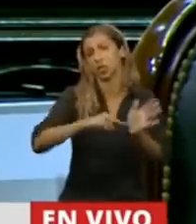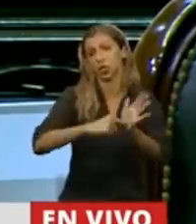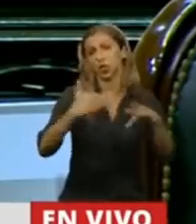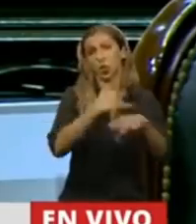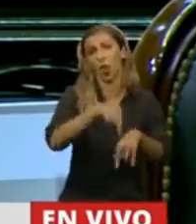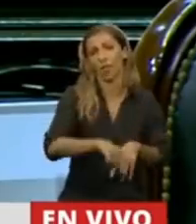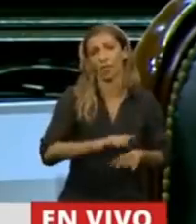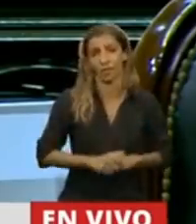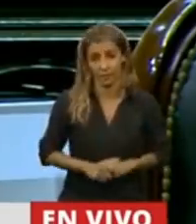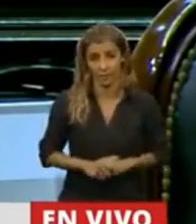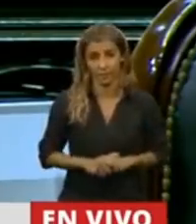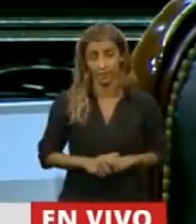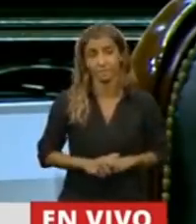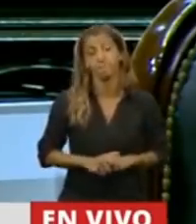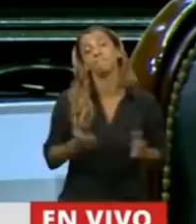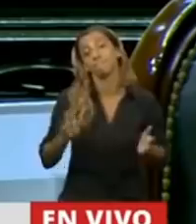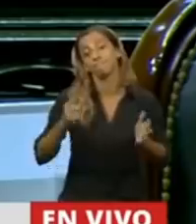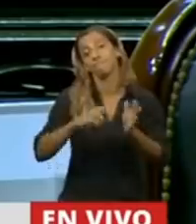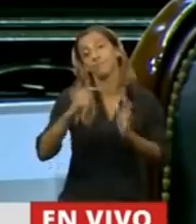y en el Gran Buenos Aires.